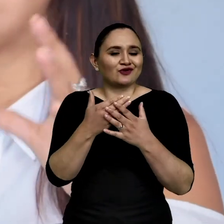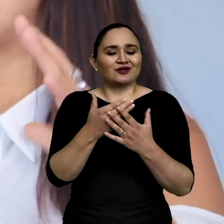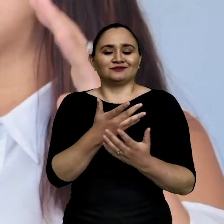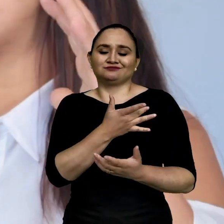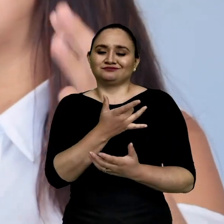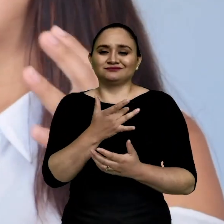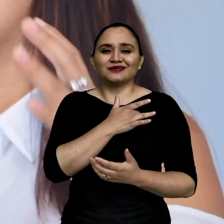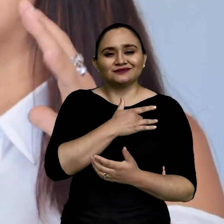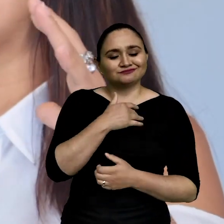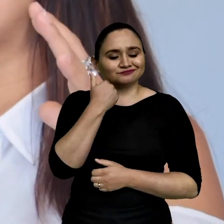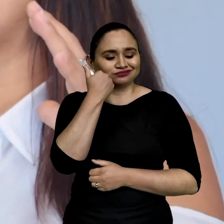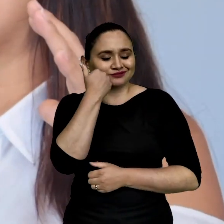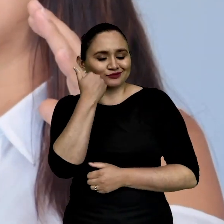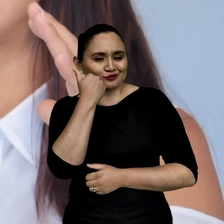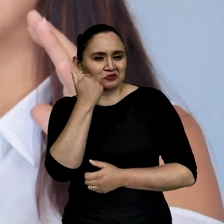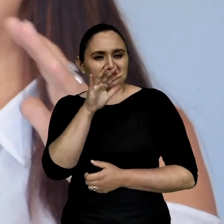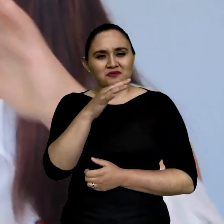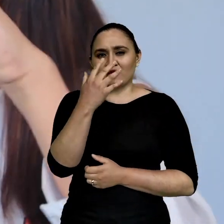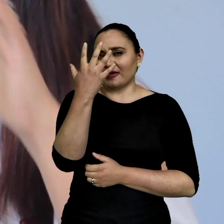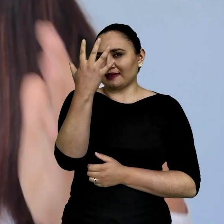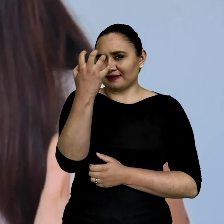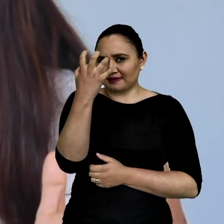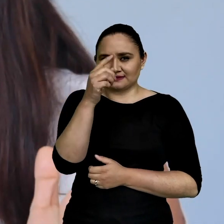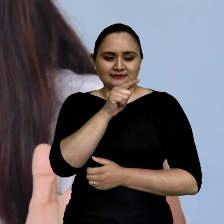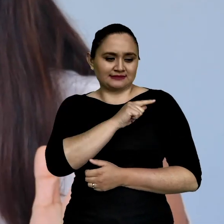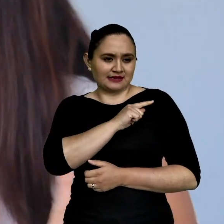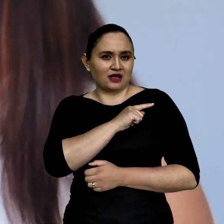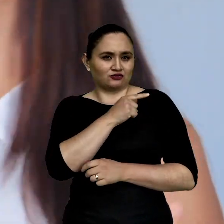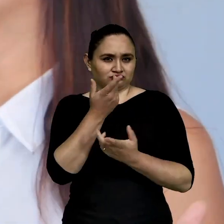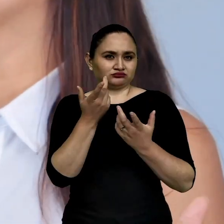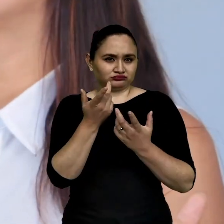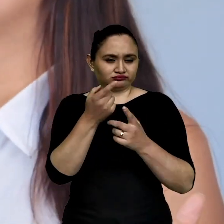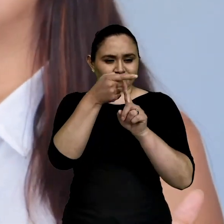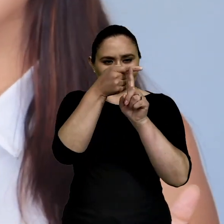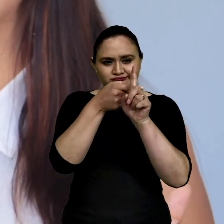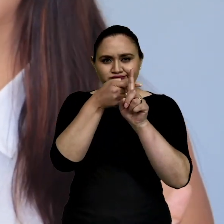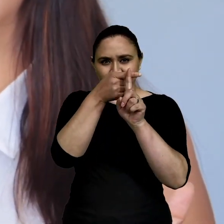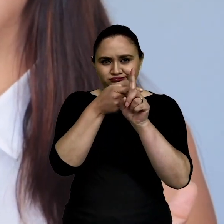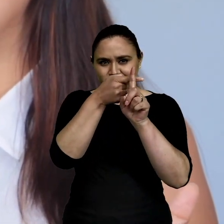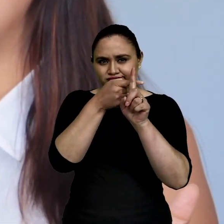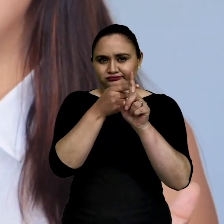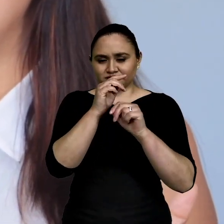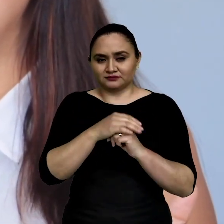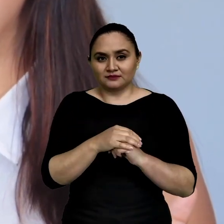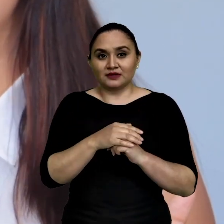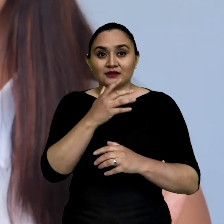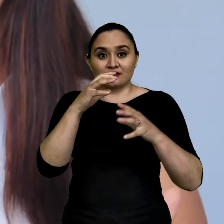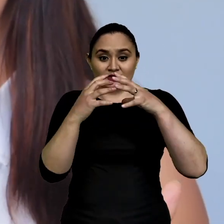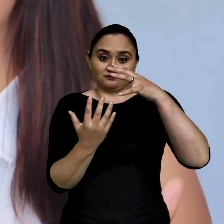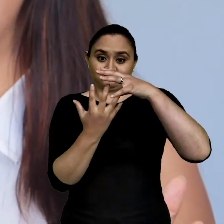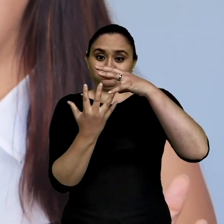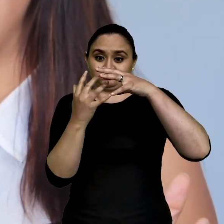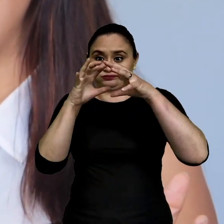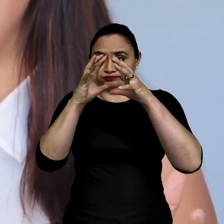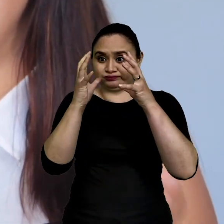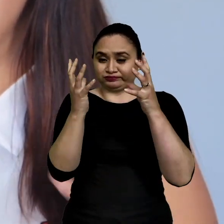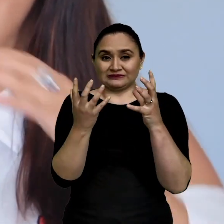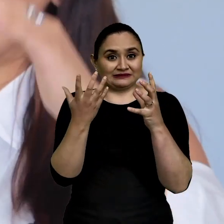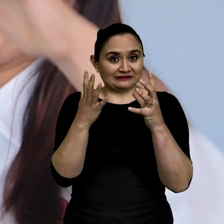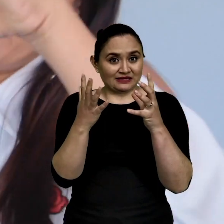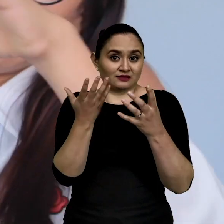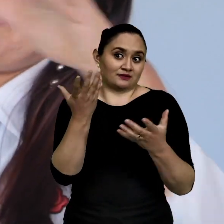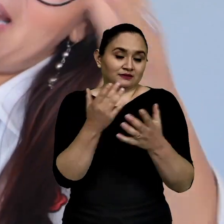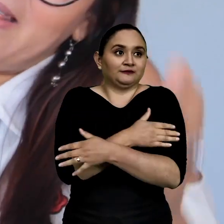estemos a una temperatura promedio de 15 grados centígrados. Si no hubiera el efecto invernadero, tendríamos una temperatura promedio de menos 18 grados.